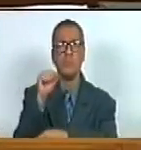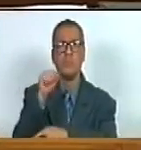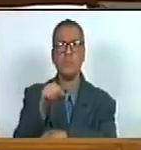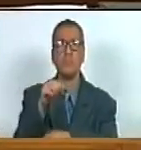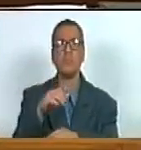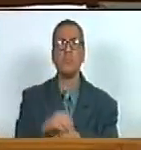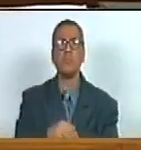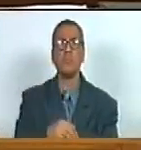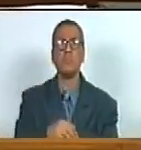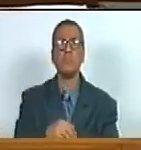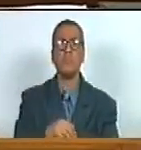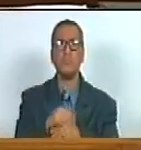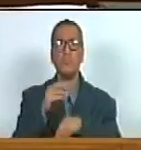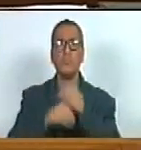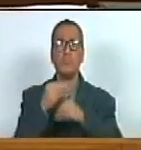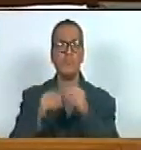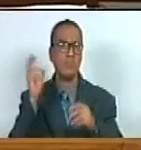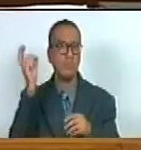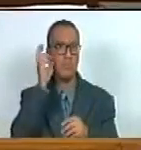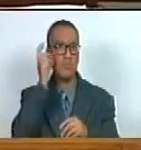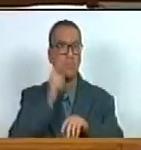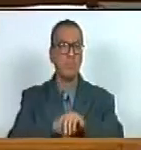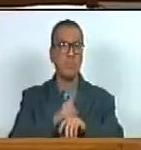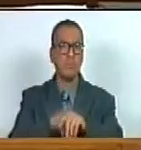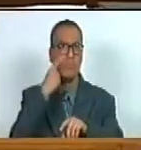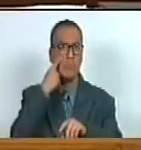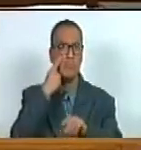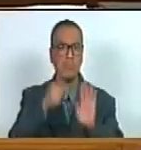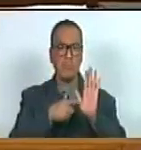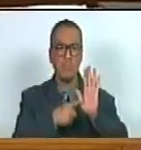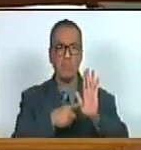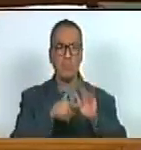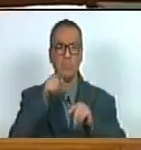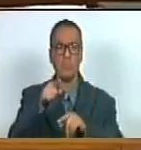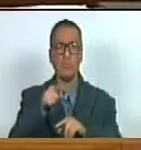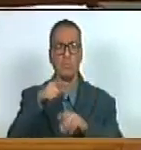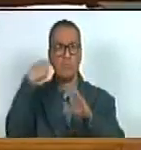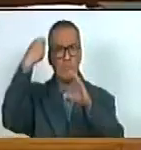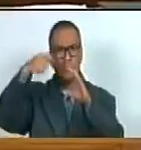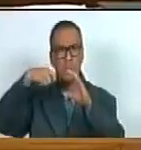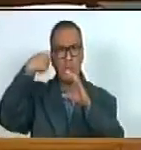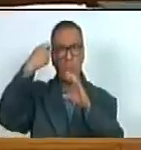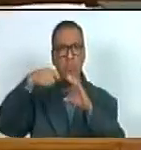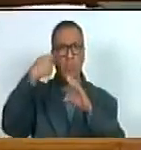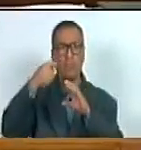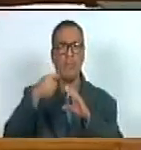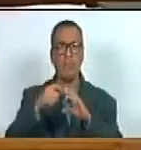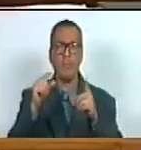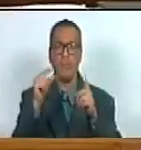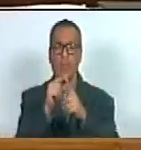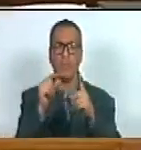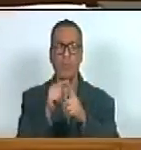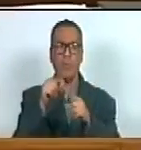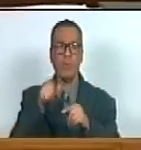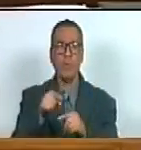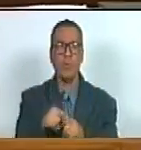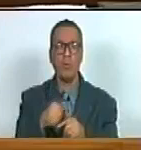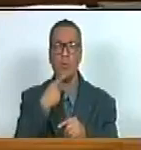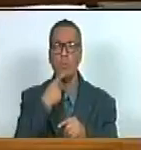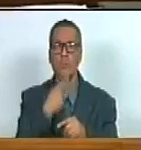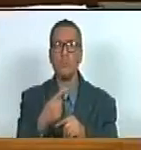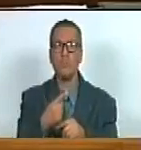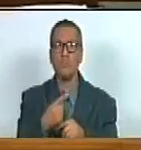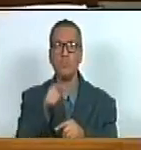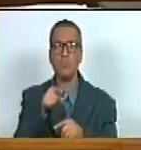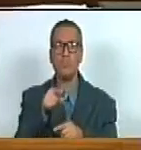autista por lo que van a escuchar ahora por lo que van a ver ahora quiero que presentemos un video con las palabras que dirigió